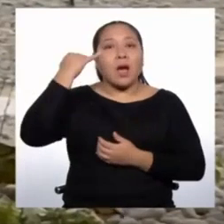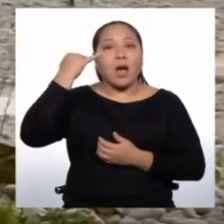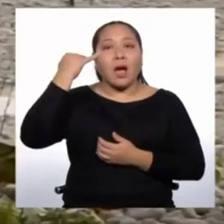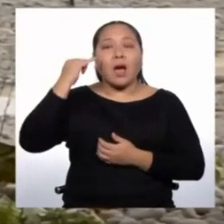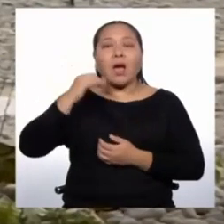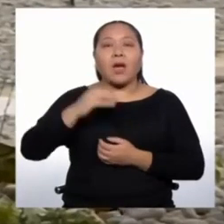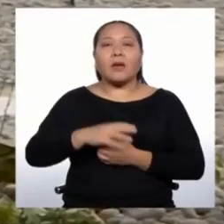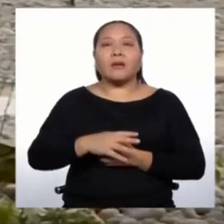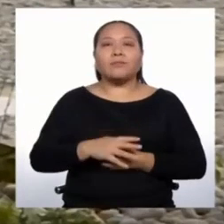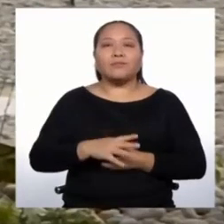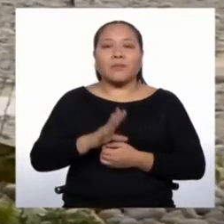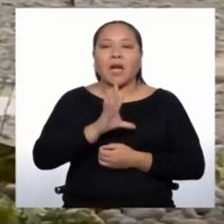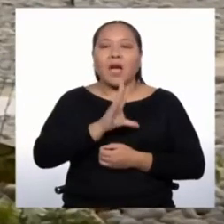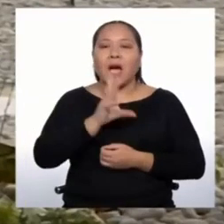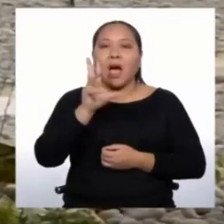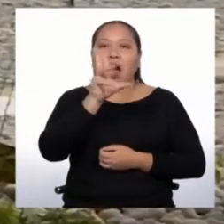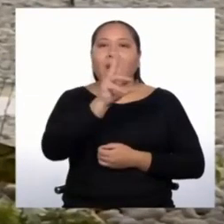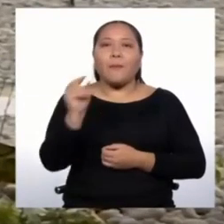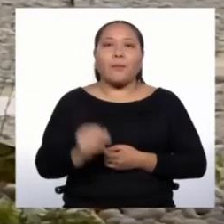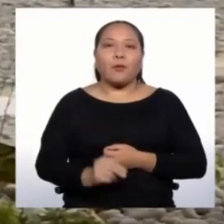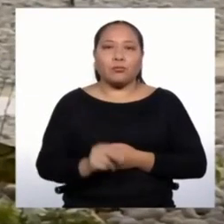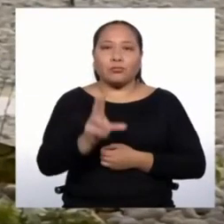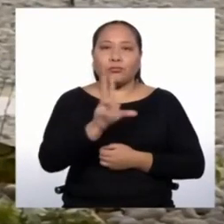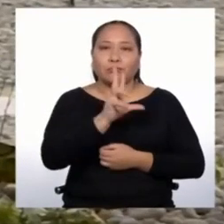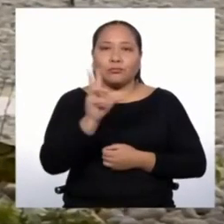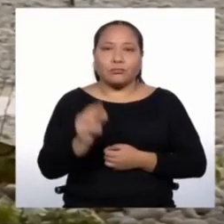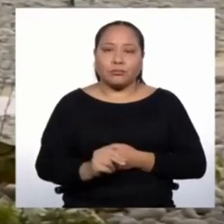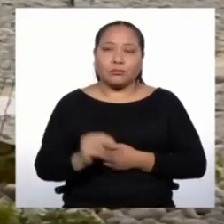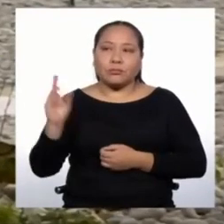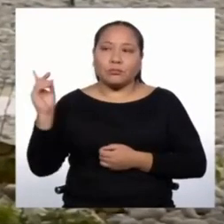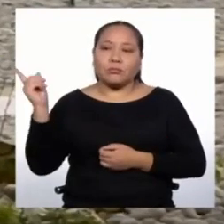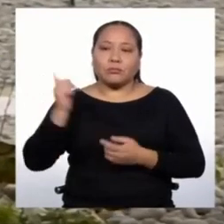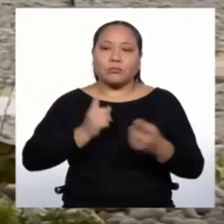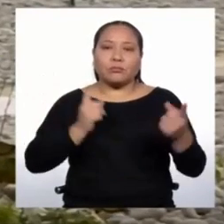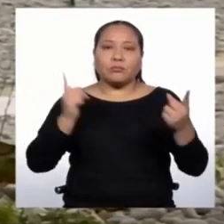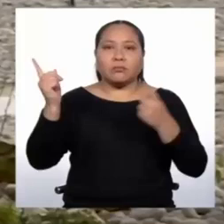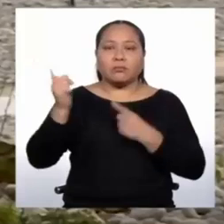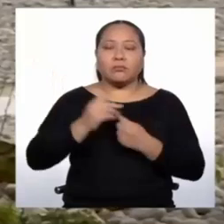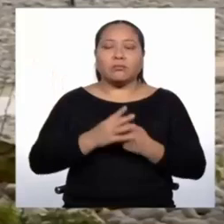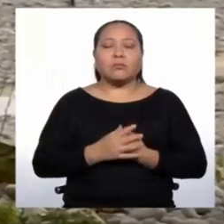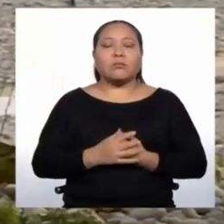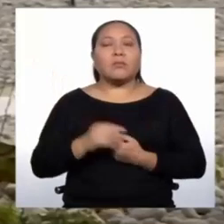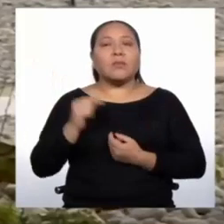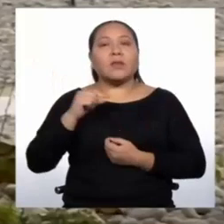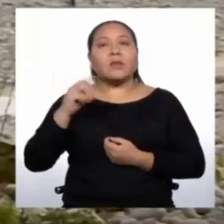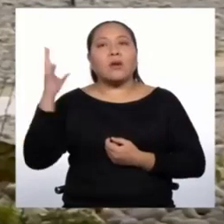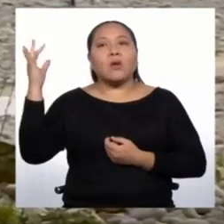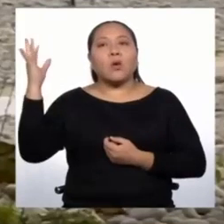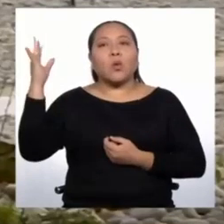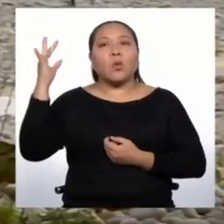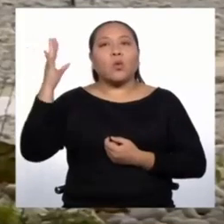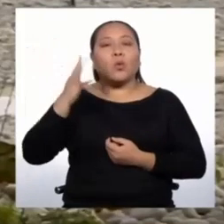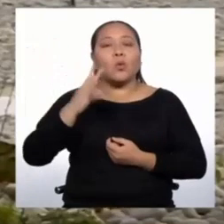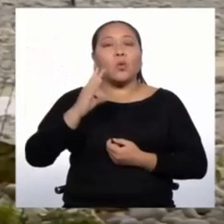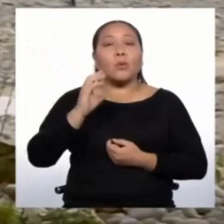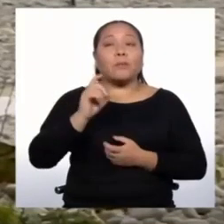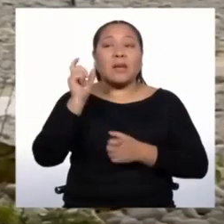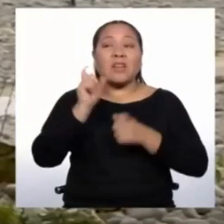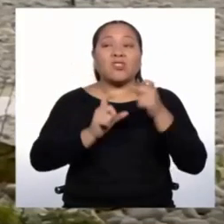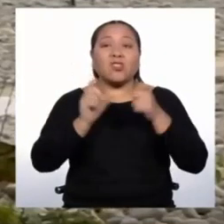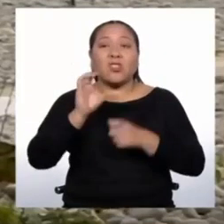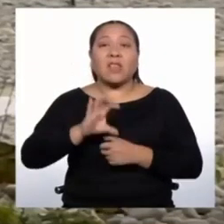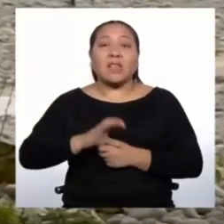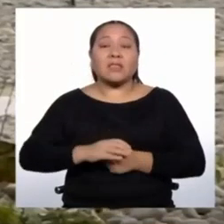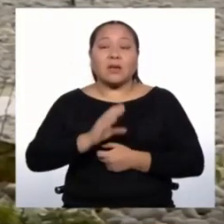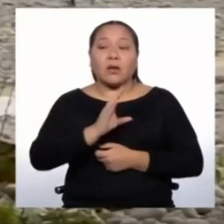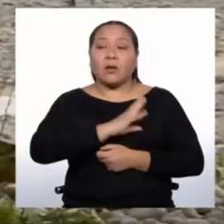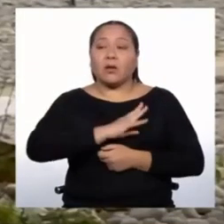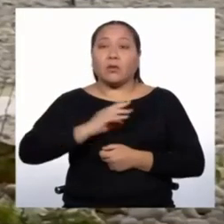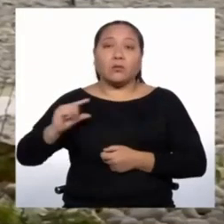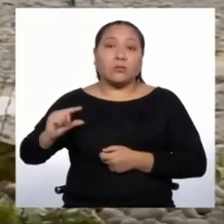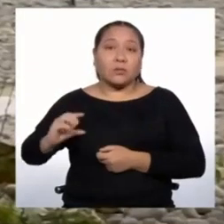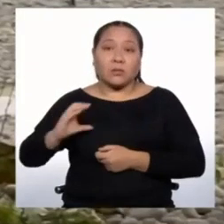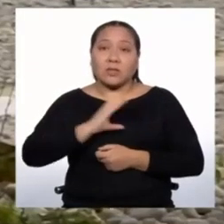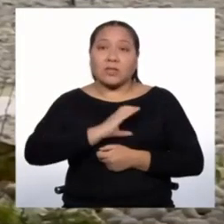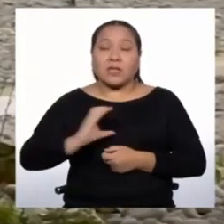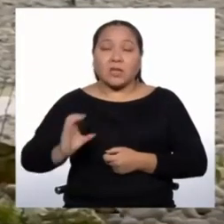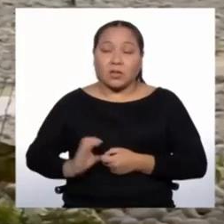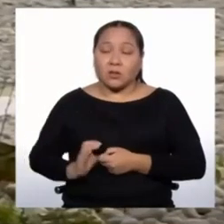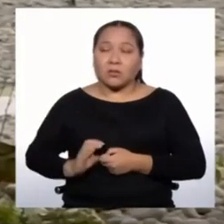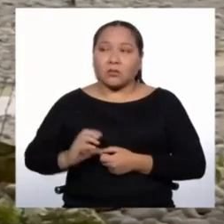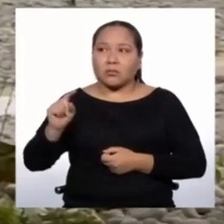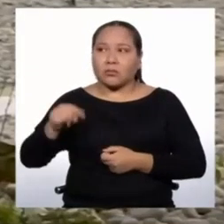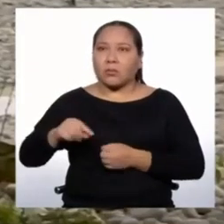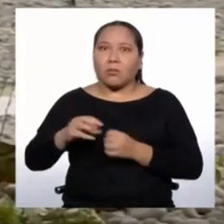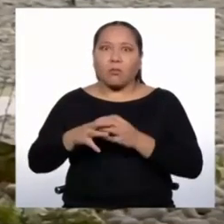XIX e inicios del XX. De hecho, la migración de ciudadanos chinos ha sido la más importante y